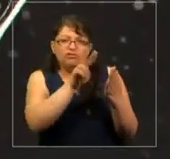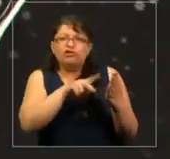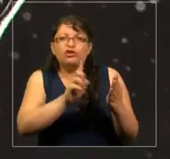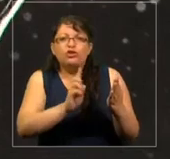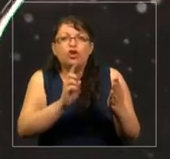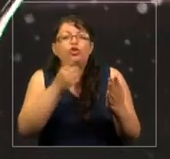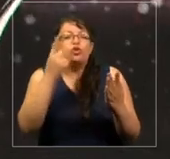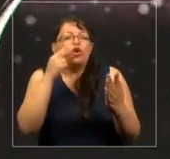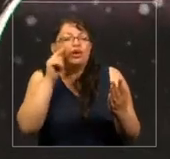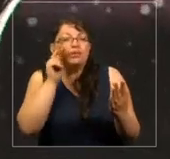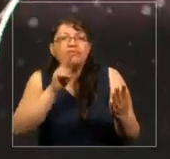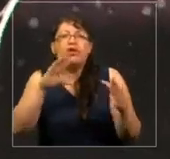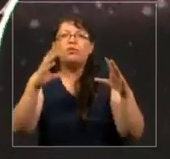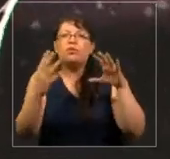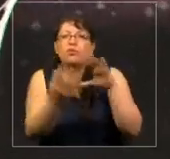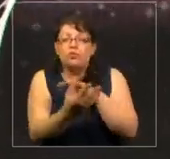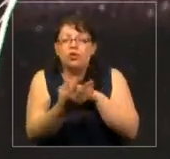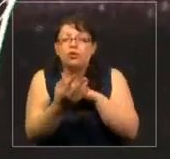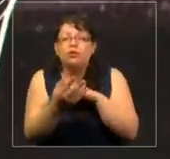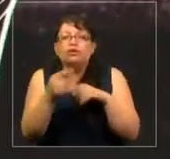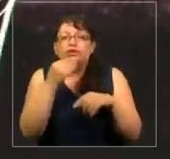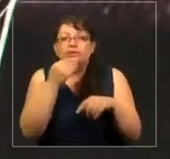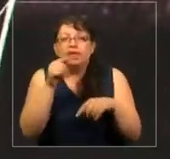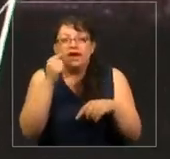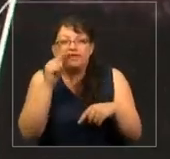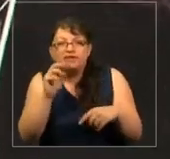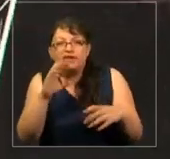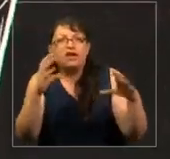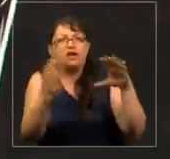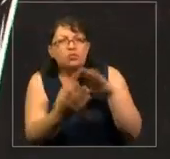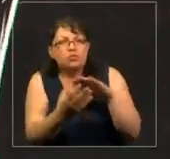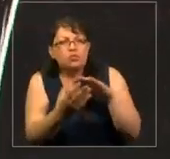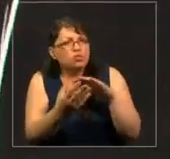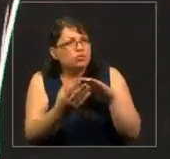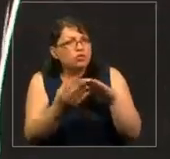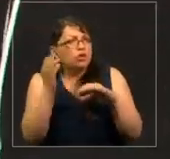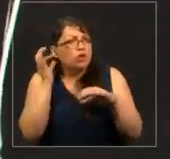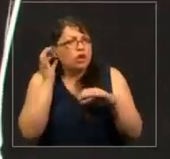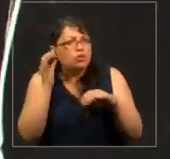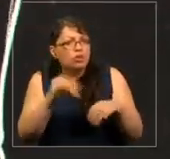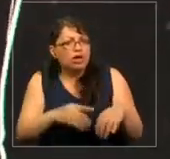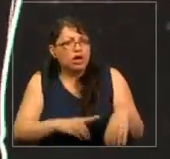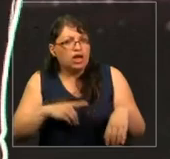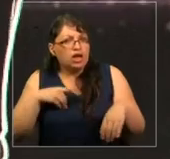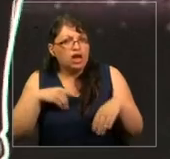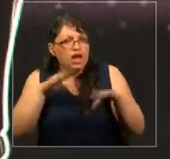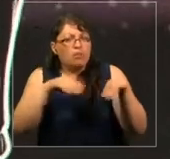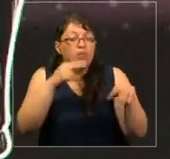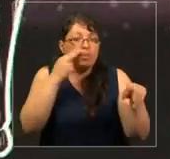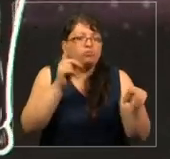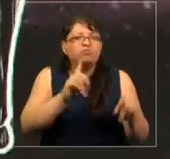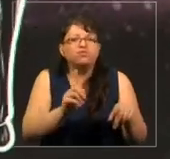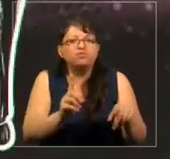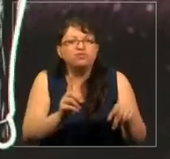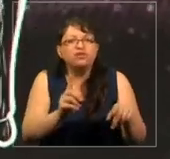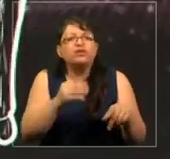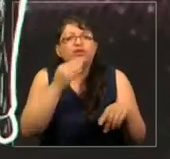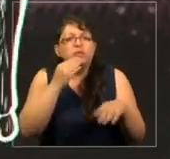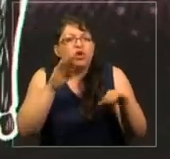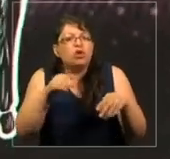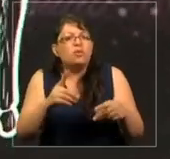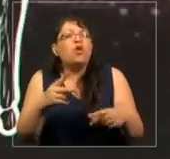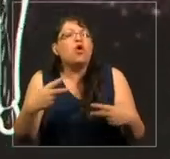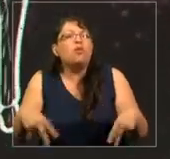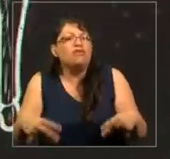observé al mundo para ver esto, y vi que el mundo no le da a las mujeres la misma dignidad que sí se les da a los hombres, tampoco los mismos